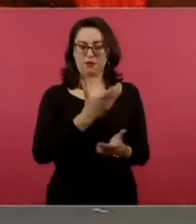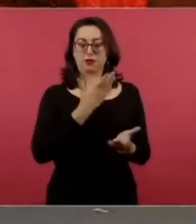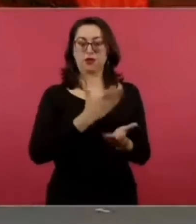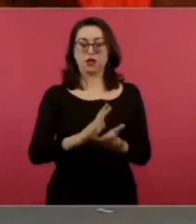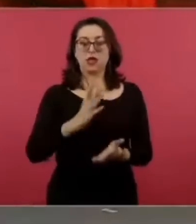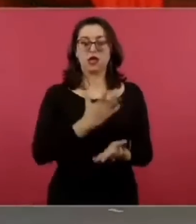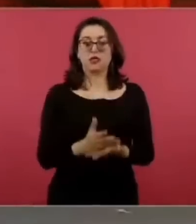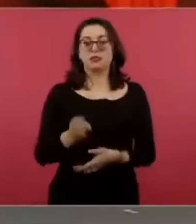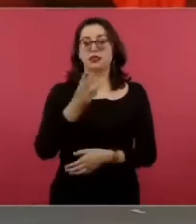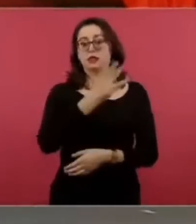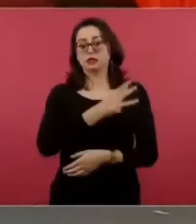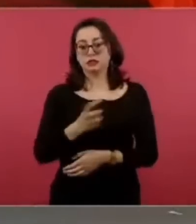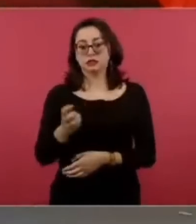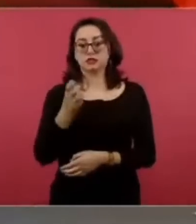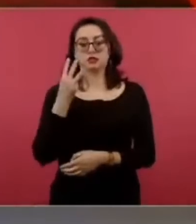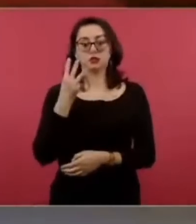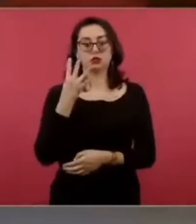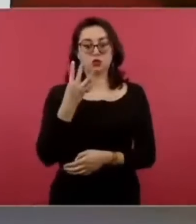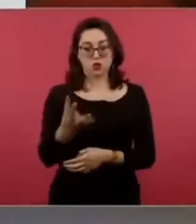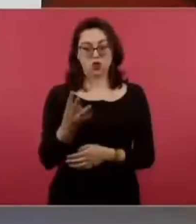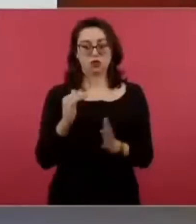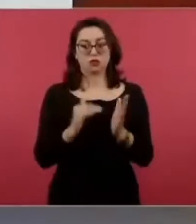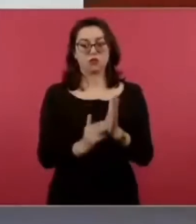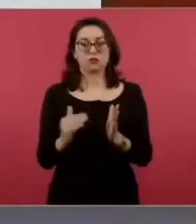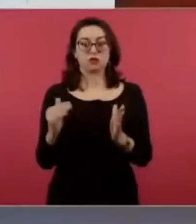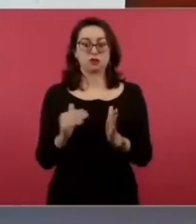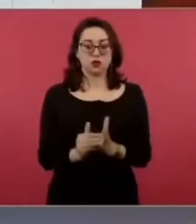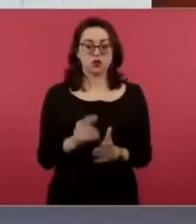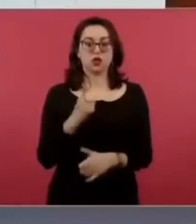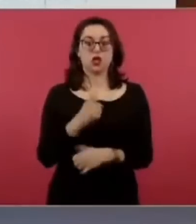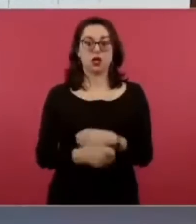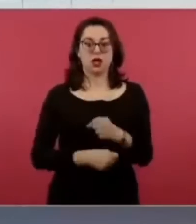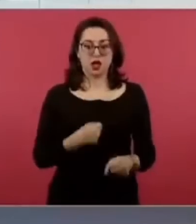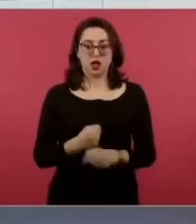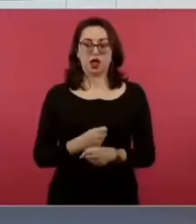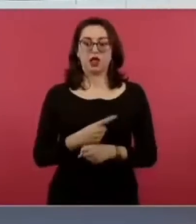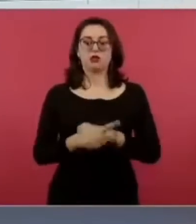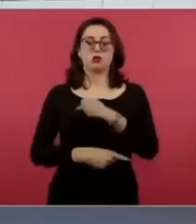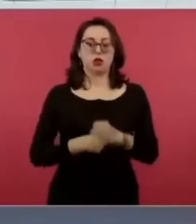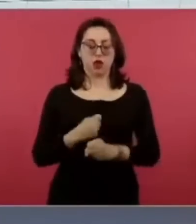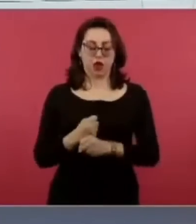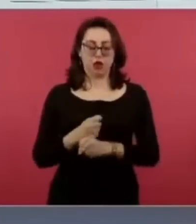304 millones al año